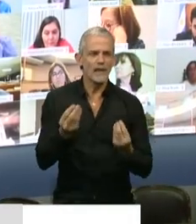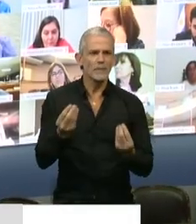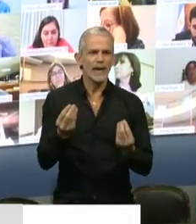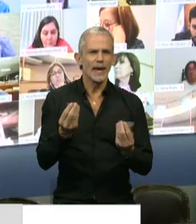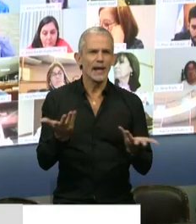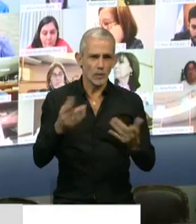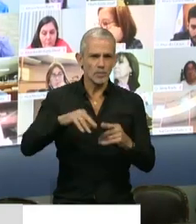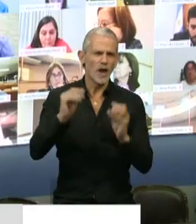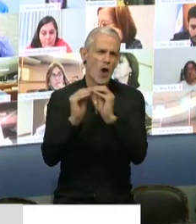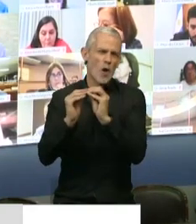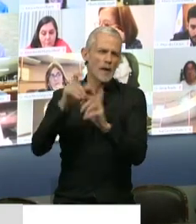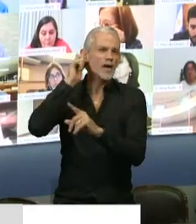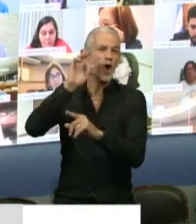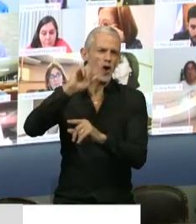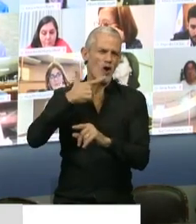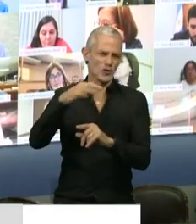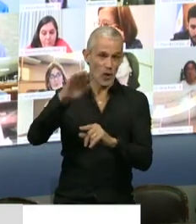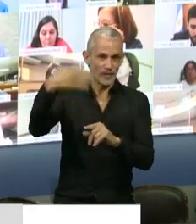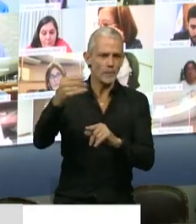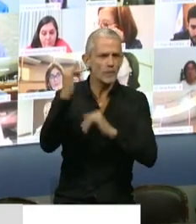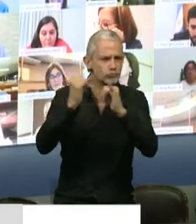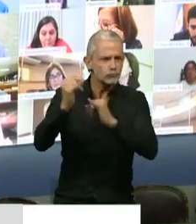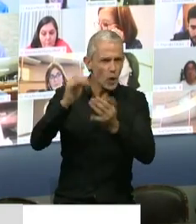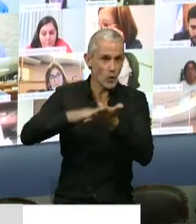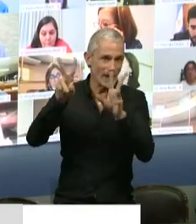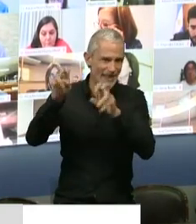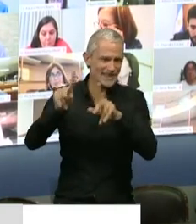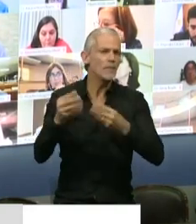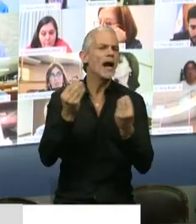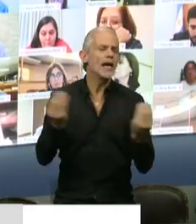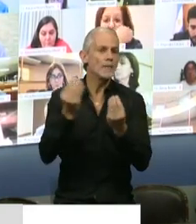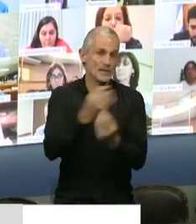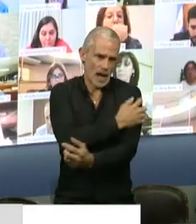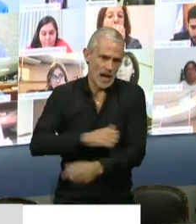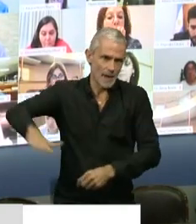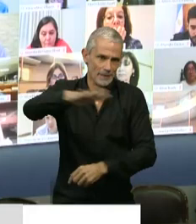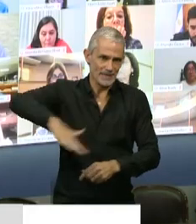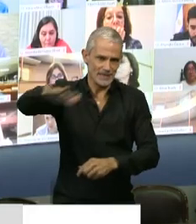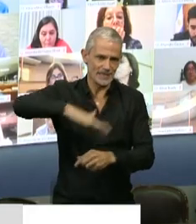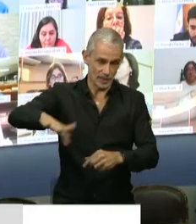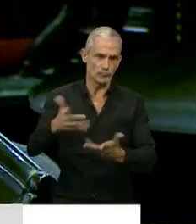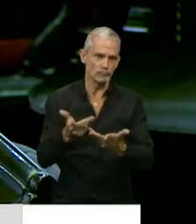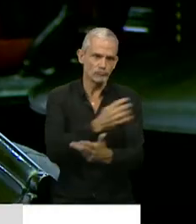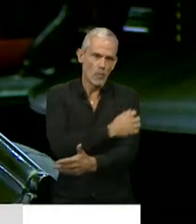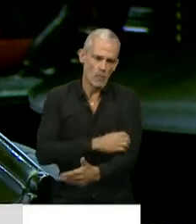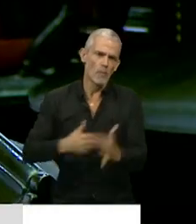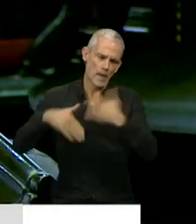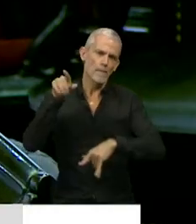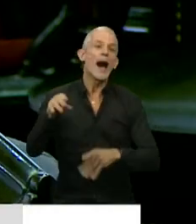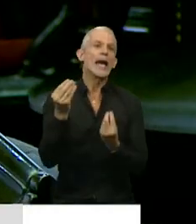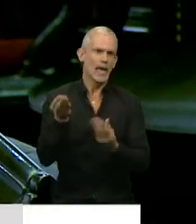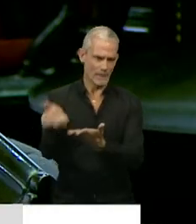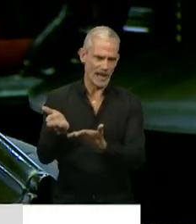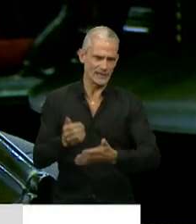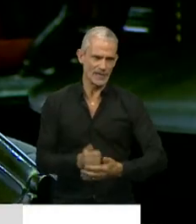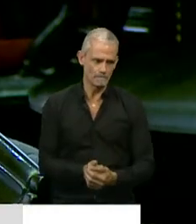mi compañero Grosso después de mí de ese tema en particular, lo que está sucediendo en las villas y en los barrios más vulnerables. Y la verdad es que me parece